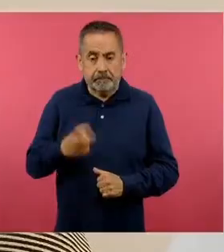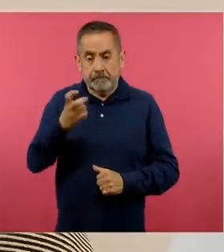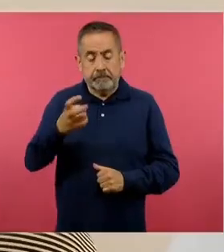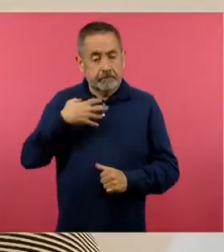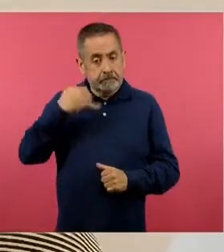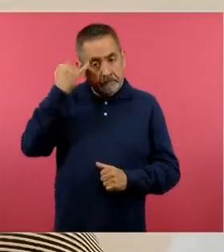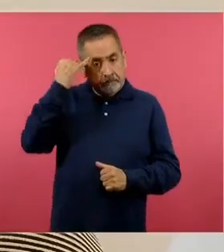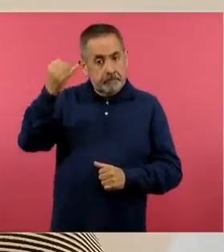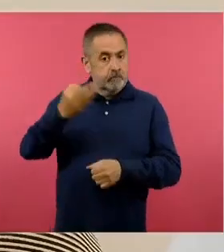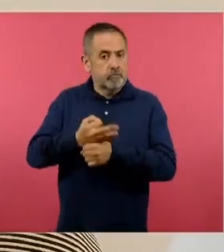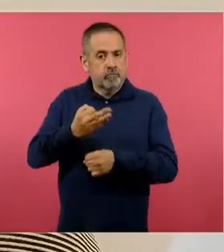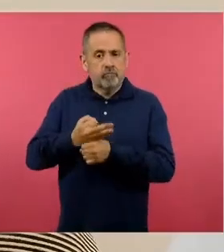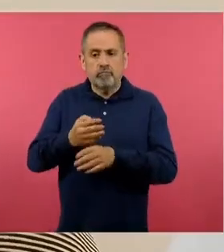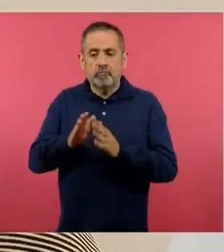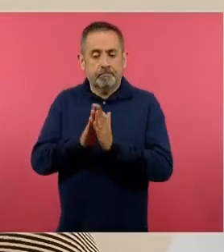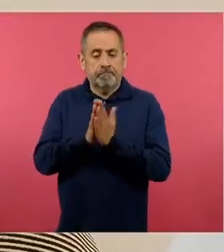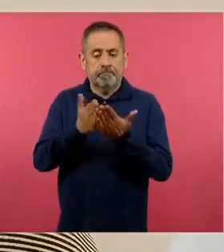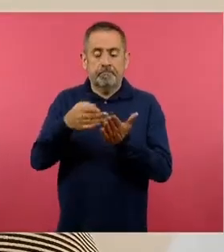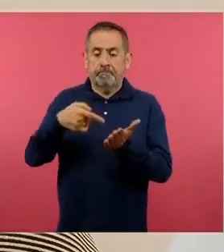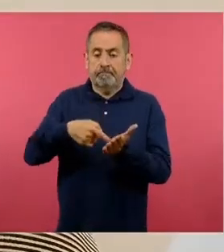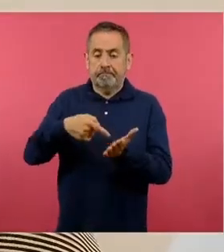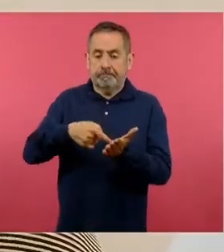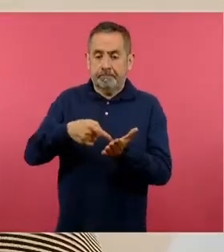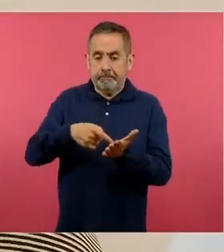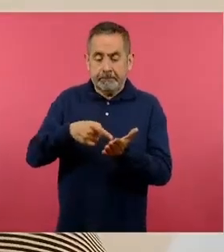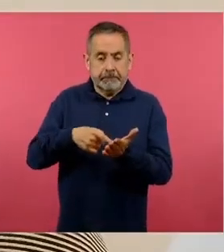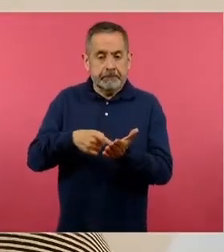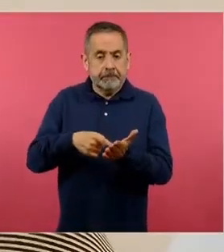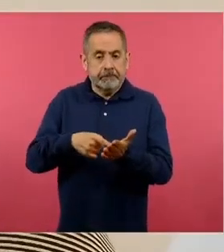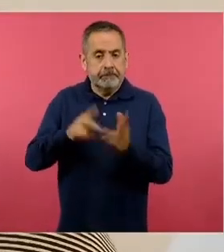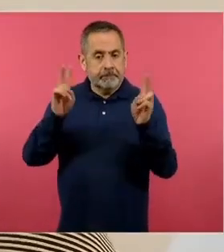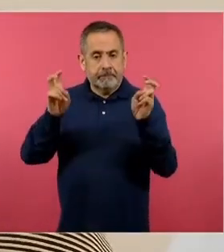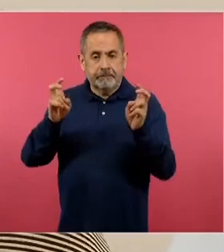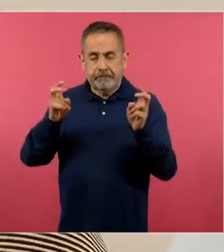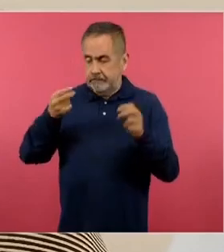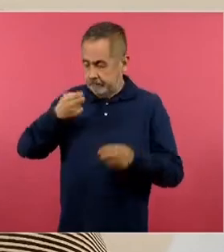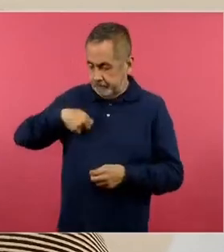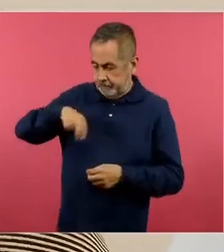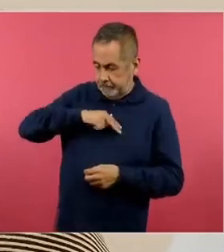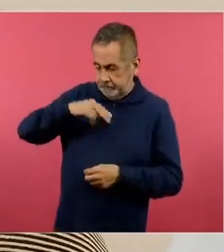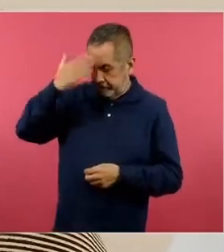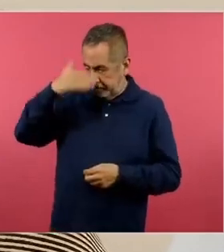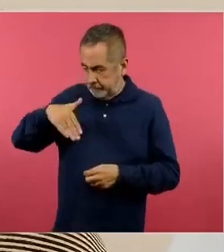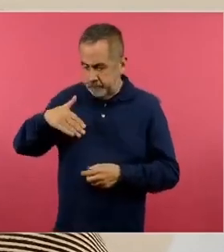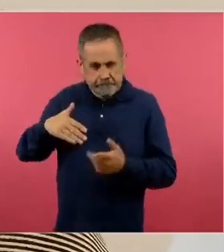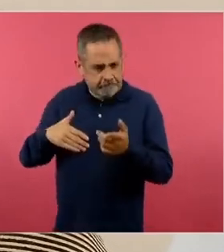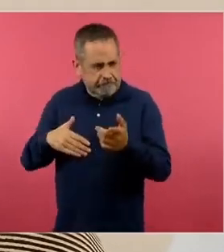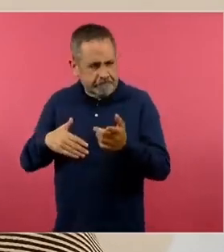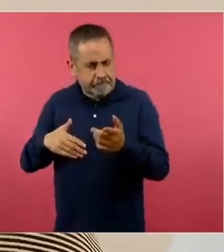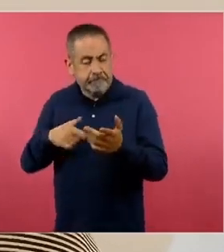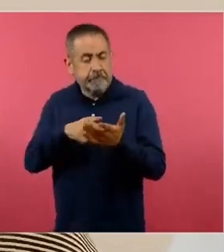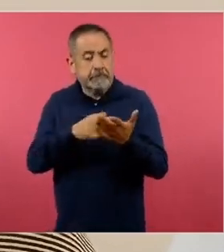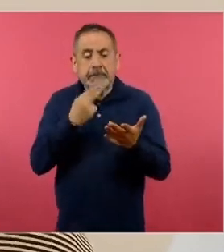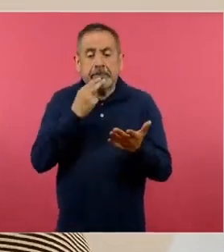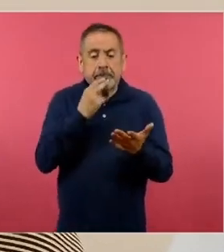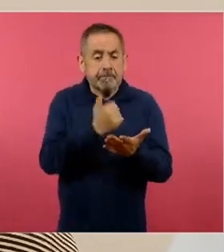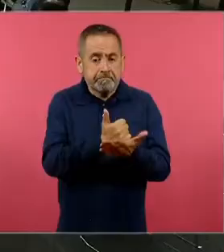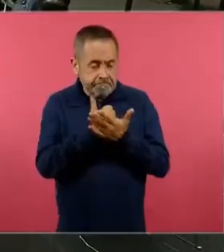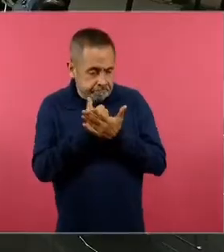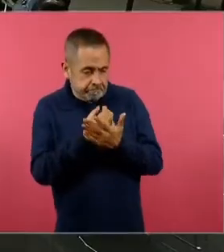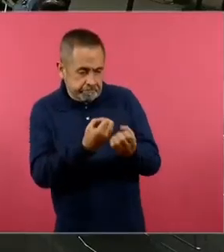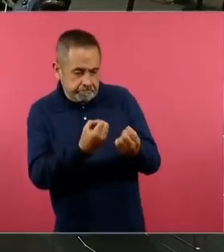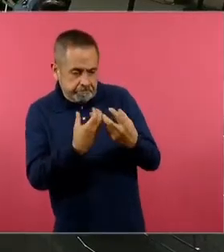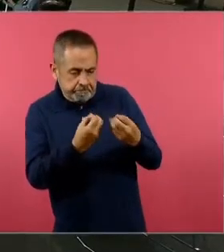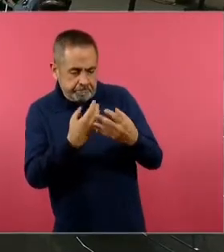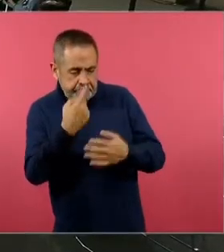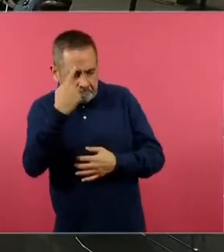caso, el libro específicamente de nuestros saberes que es un libro que permite complementar, apoyar el desarrollo de